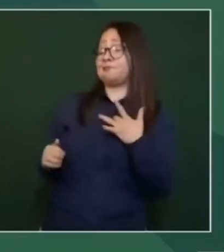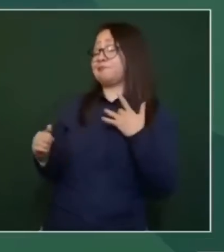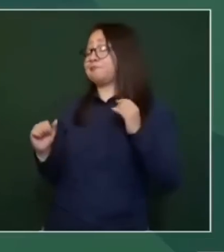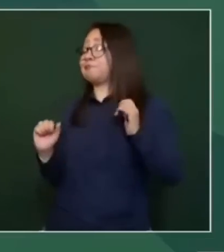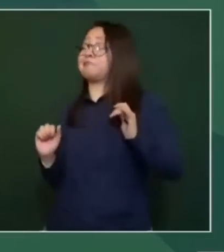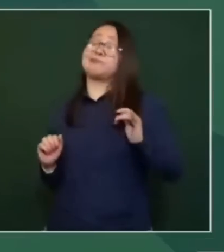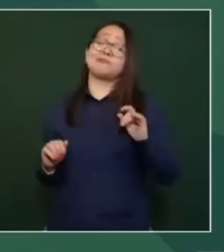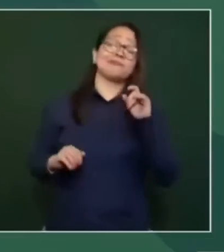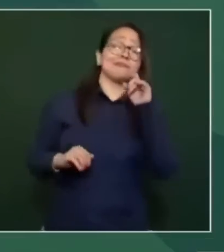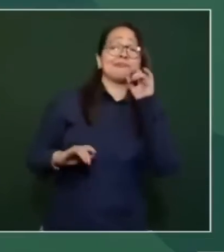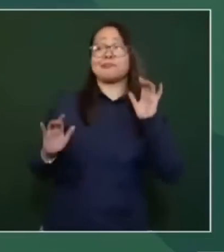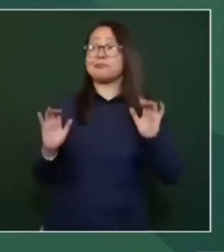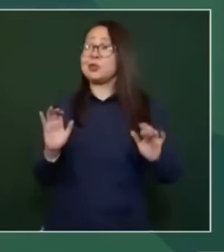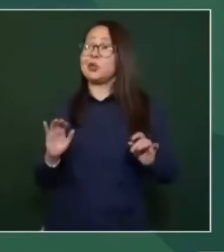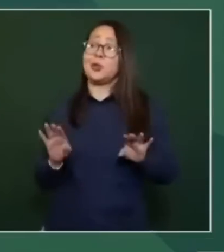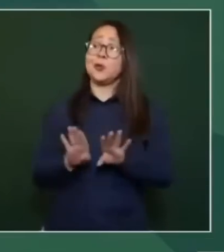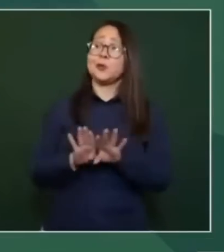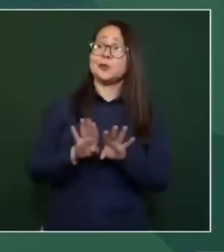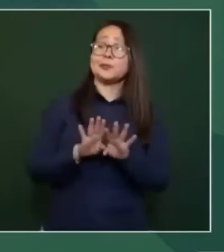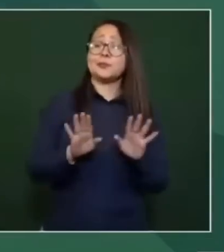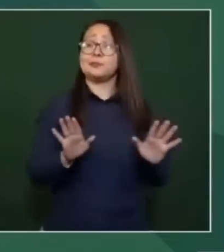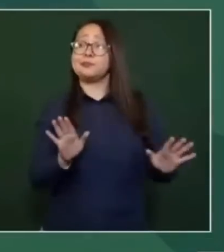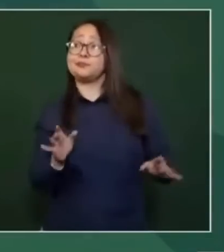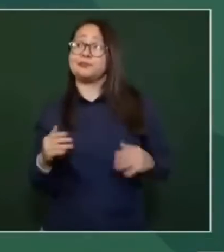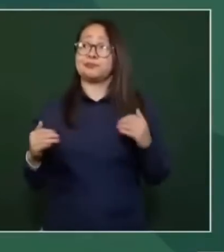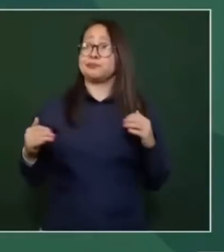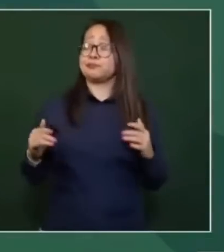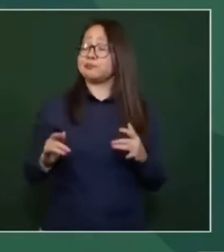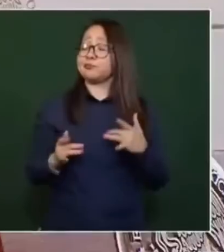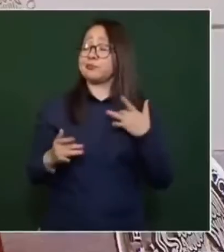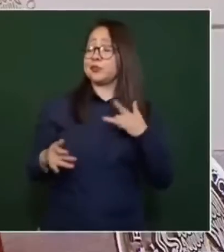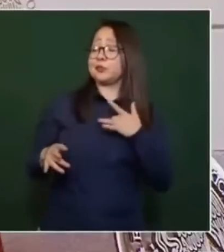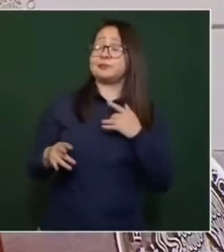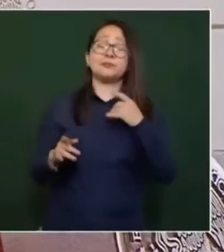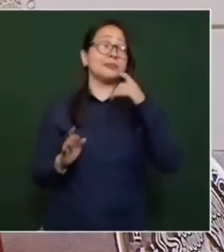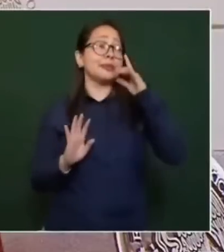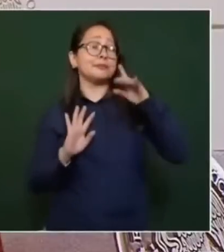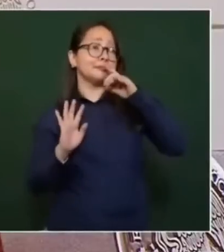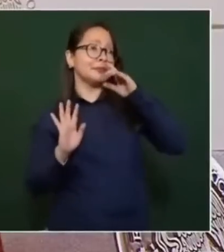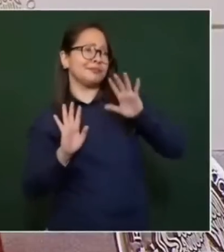está en contra de ellos.